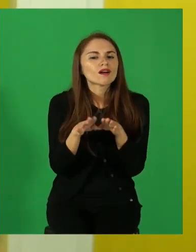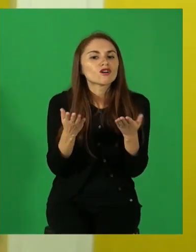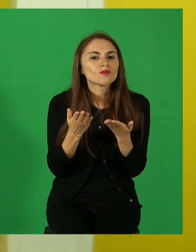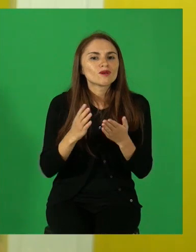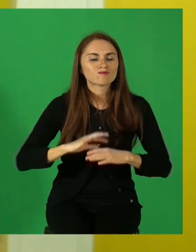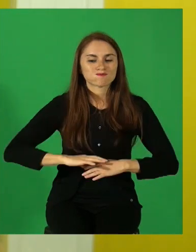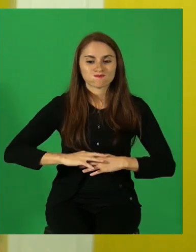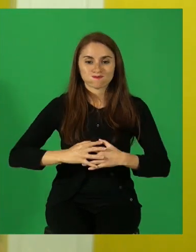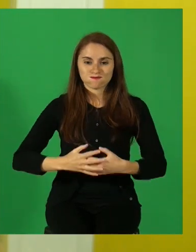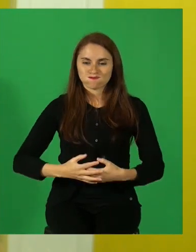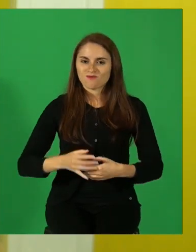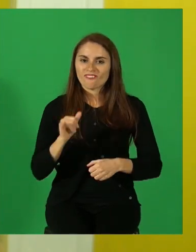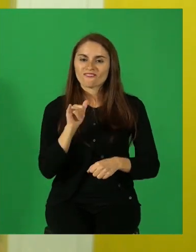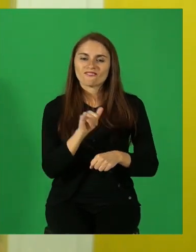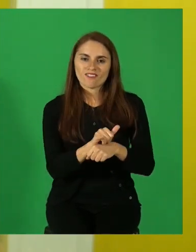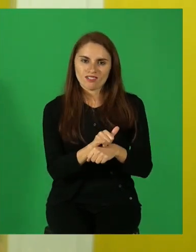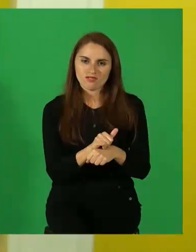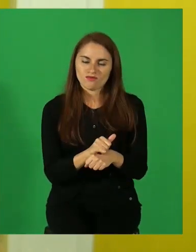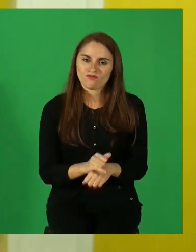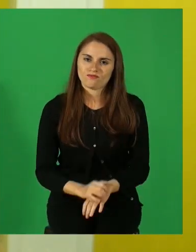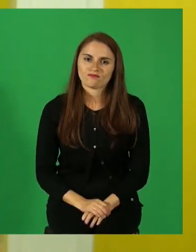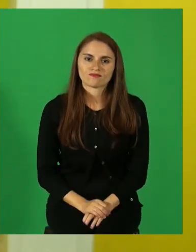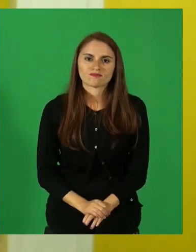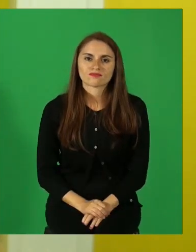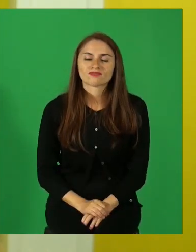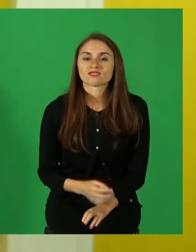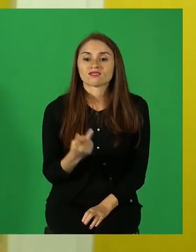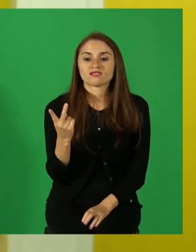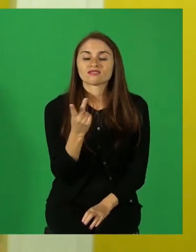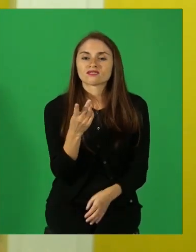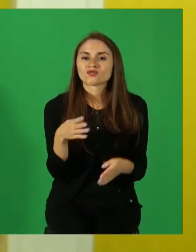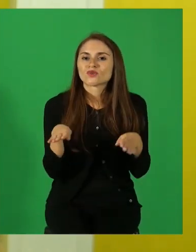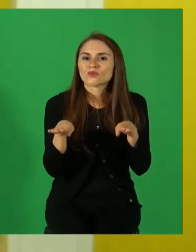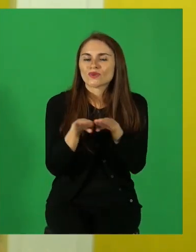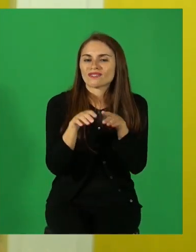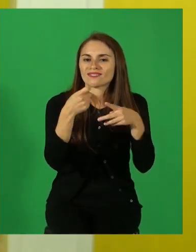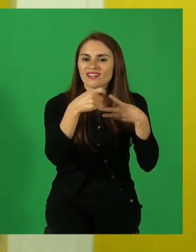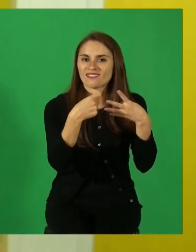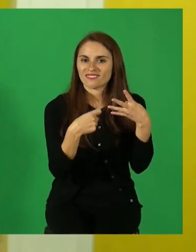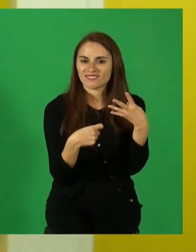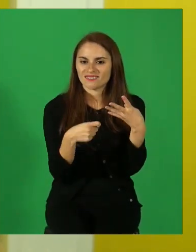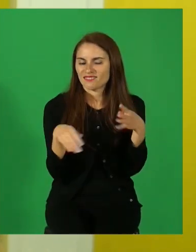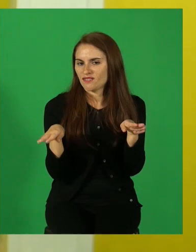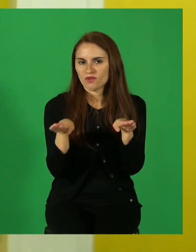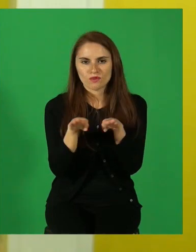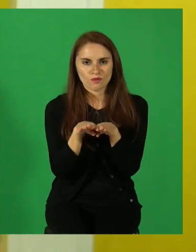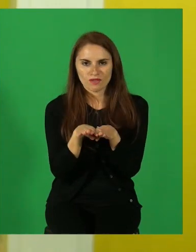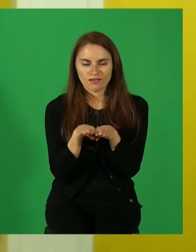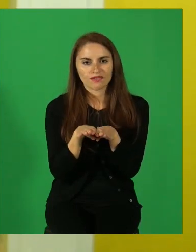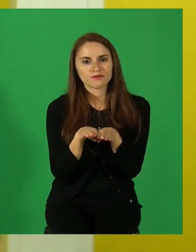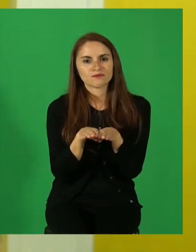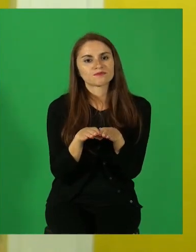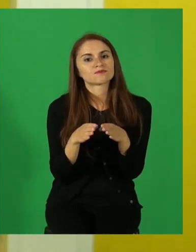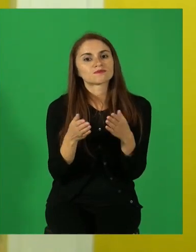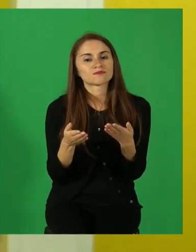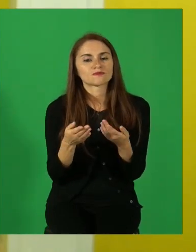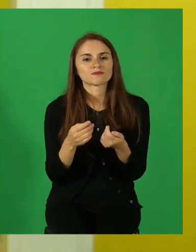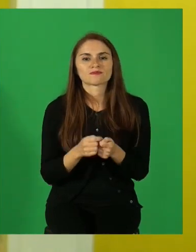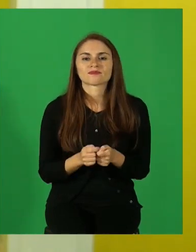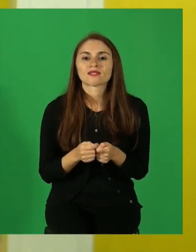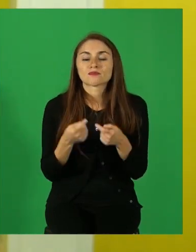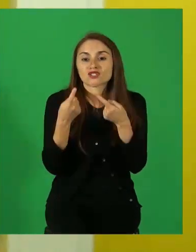sería un personaje tipo, un personaje que tiene las mismas características, pero que pertenecen a obras